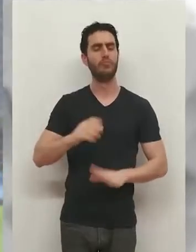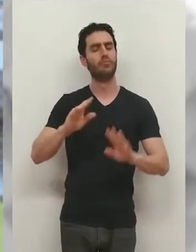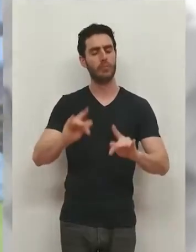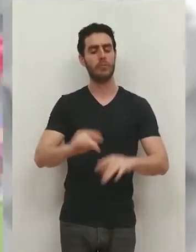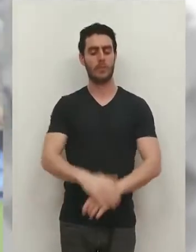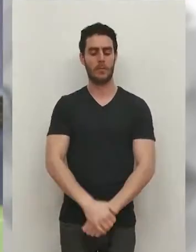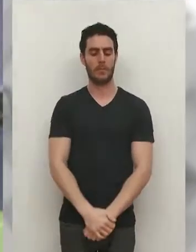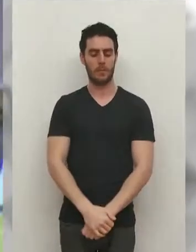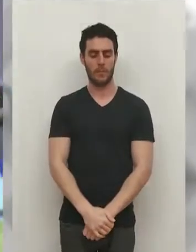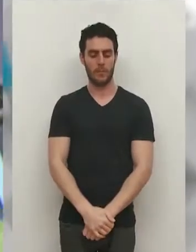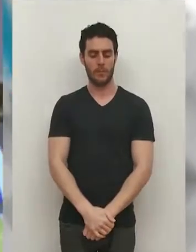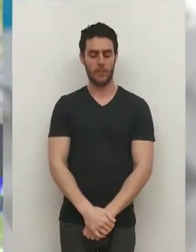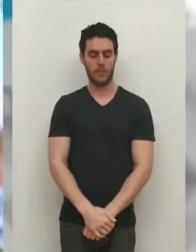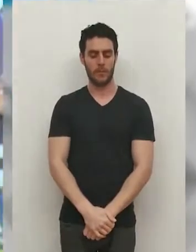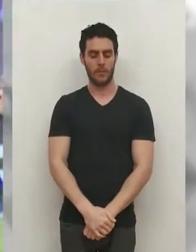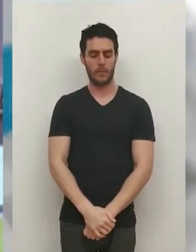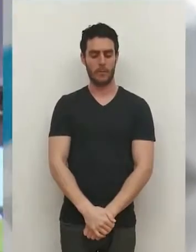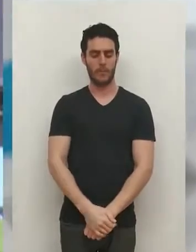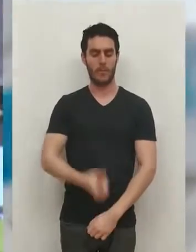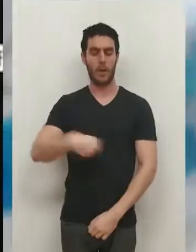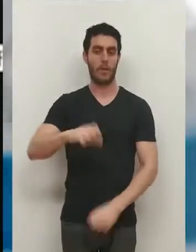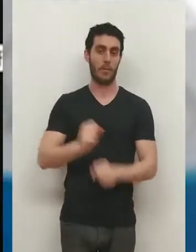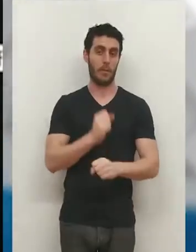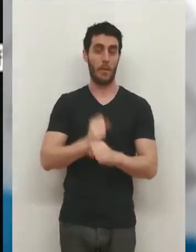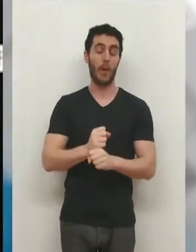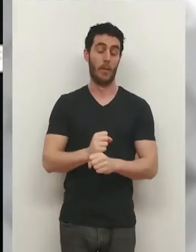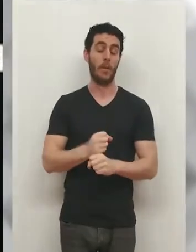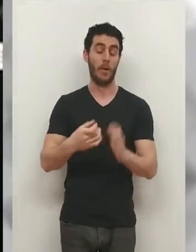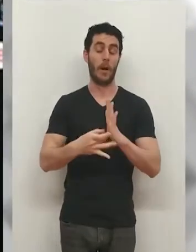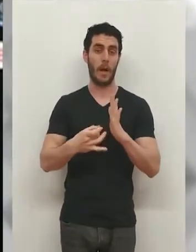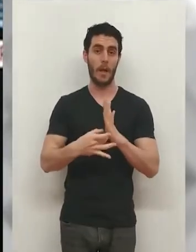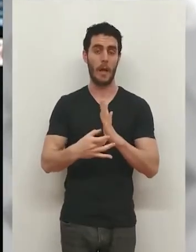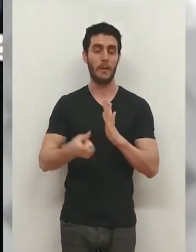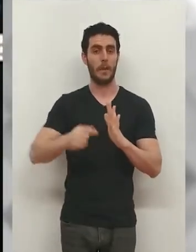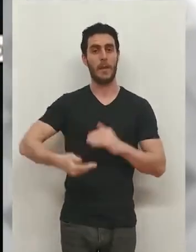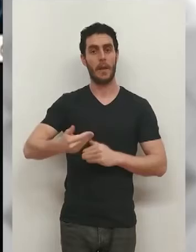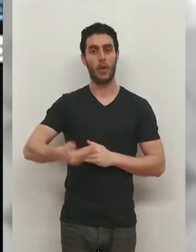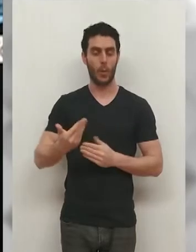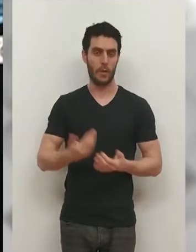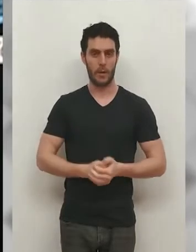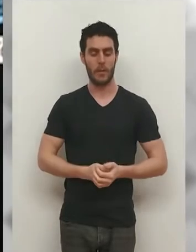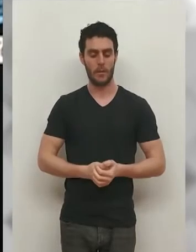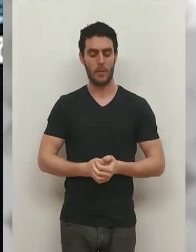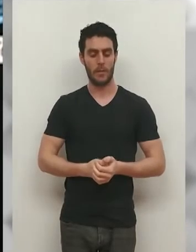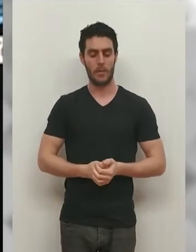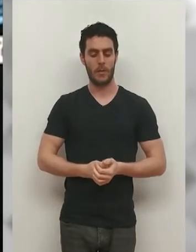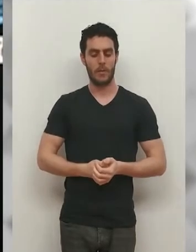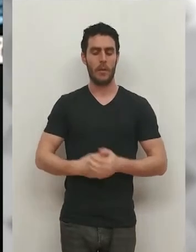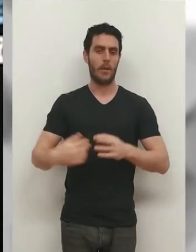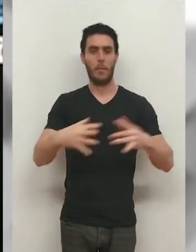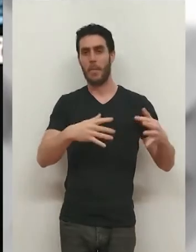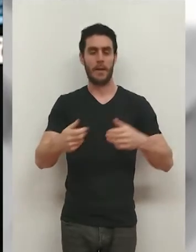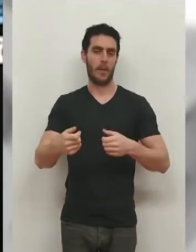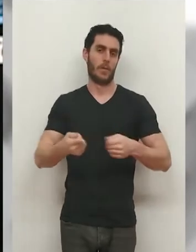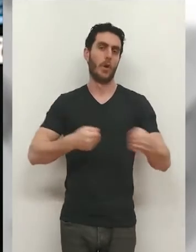ocasiones. Hemos hecho un trabajo muy, muy bueno teniendo en cuenta que el control del